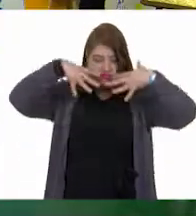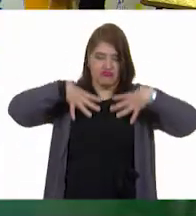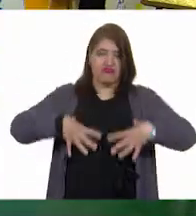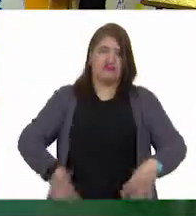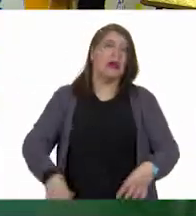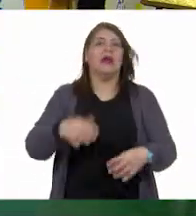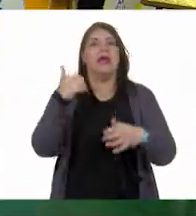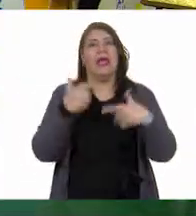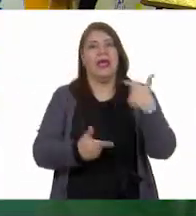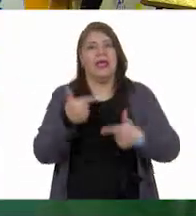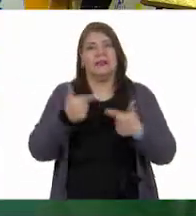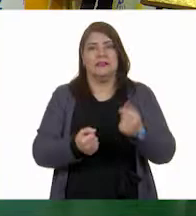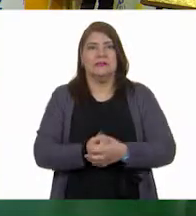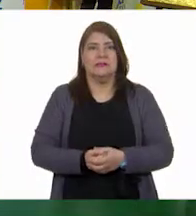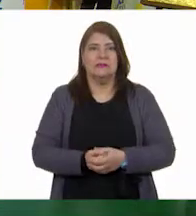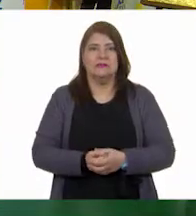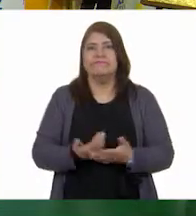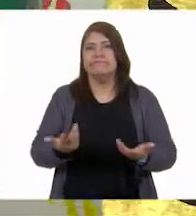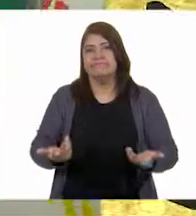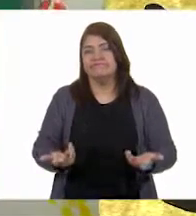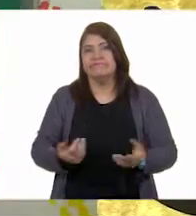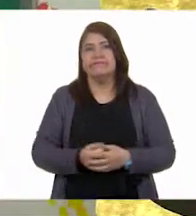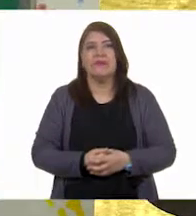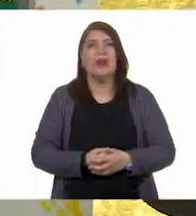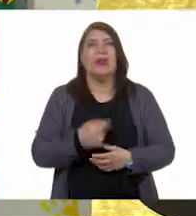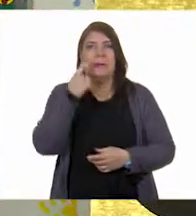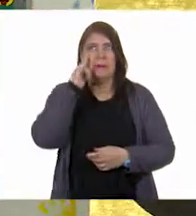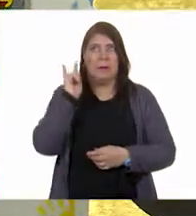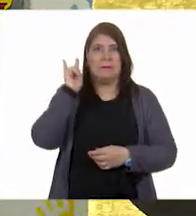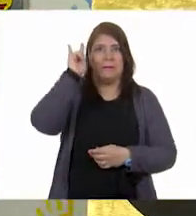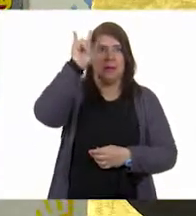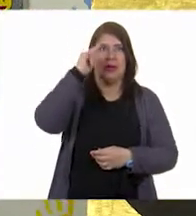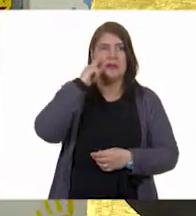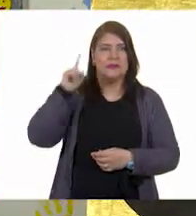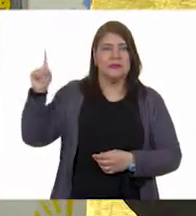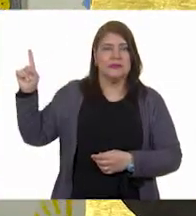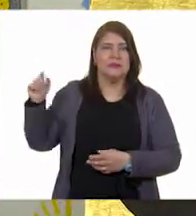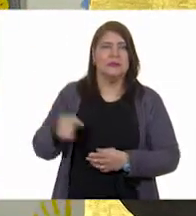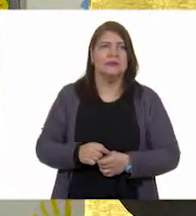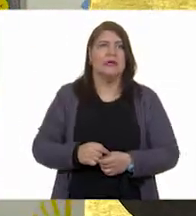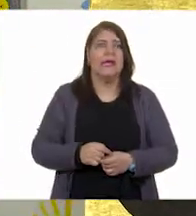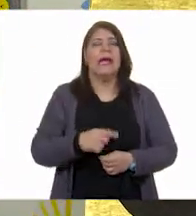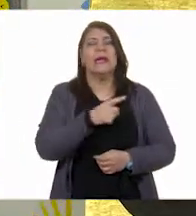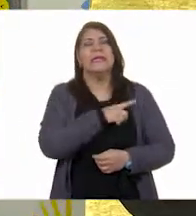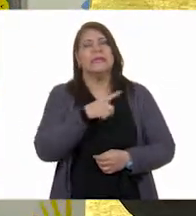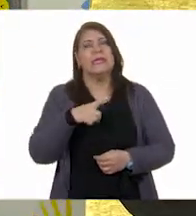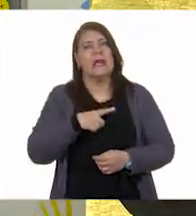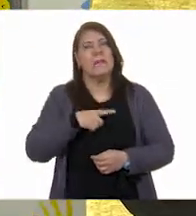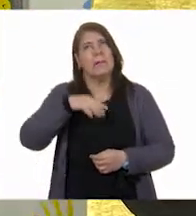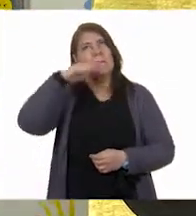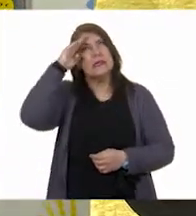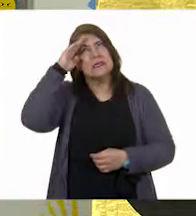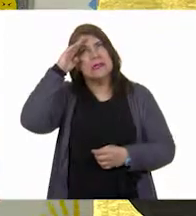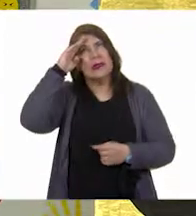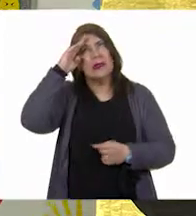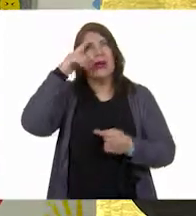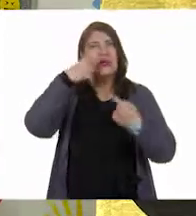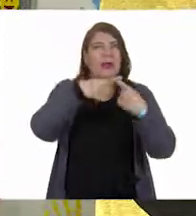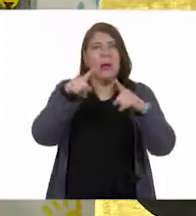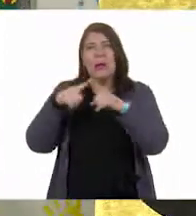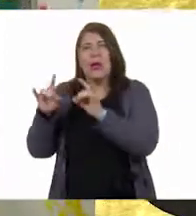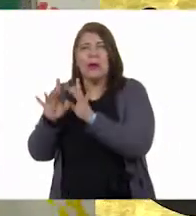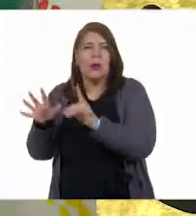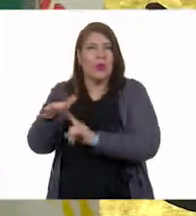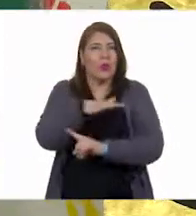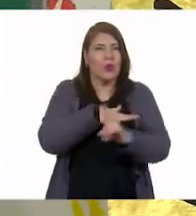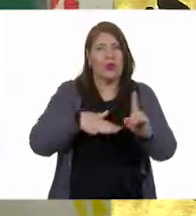Vamos a ponerle aquí nuestra tarjeta. De aquí se van a desencadenar varias situaciones. Tenemos que